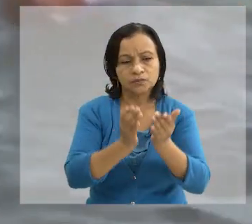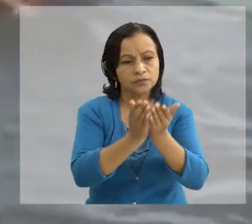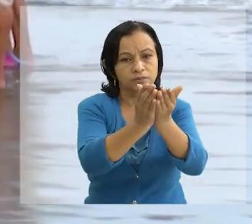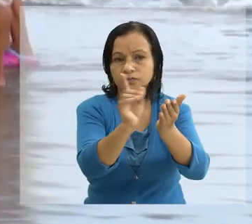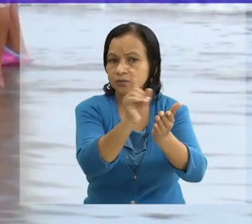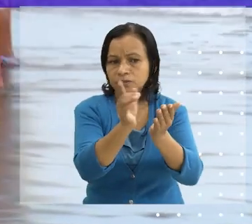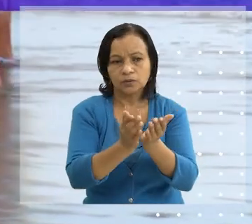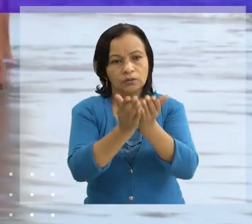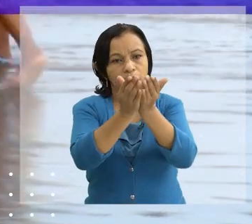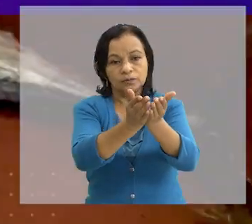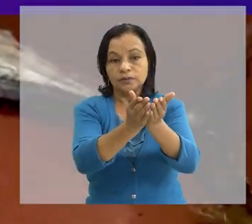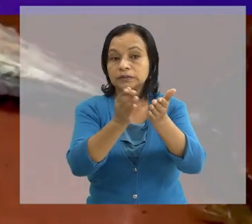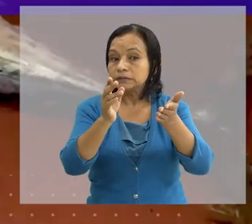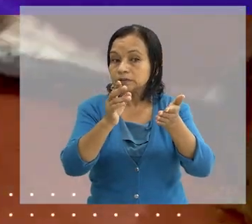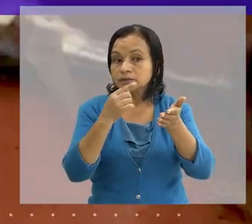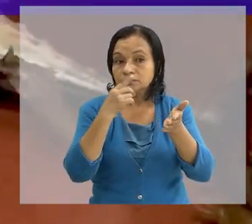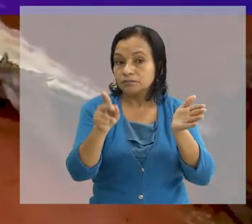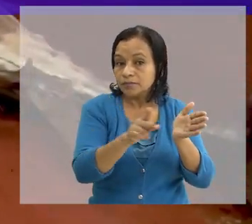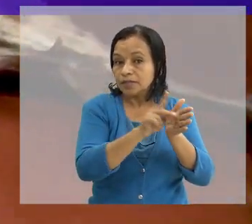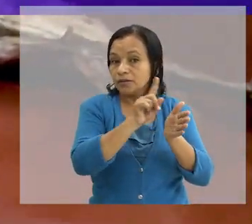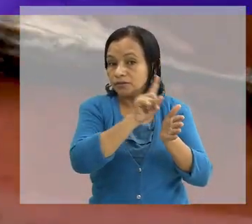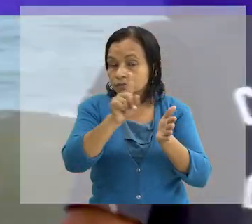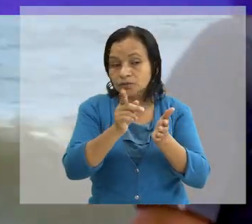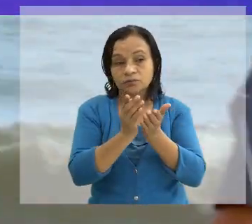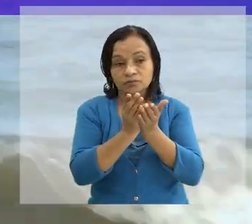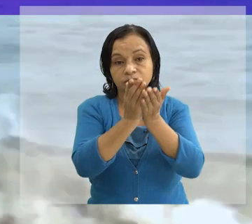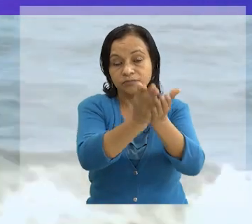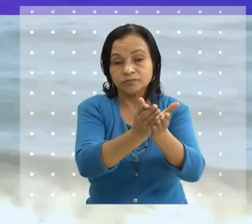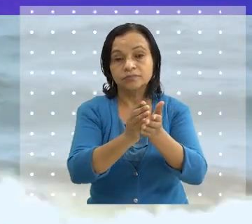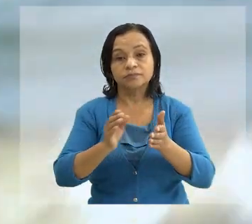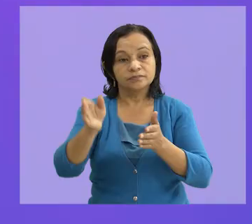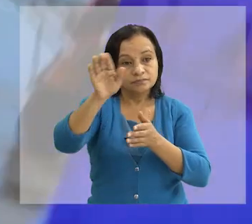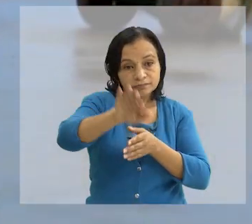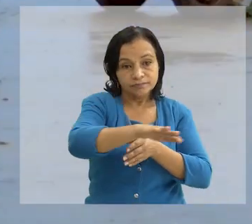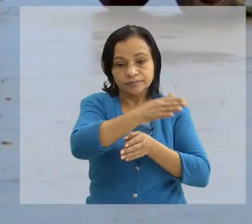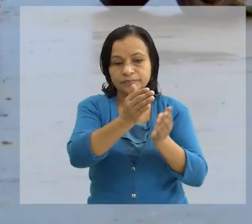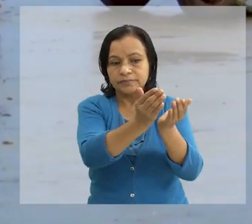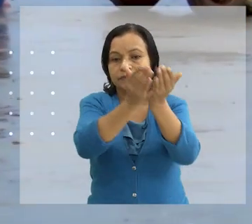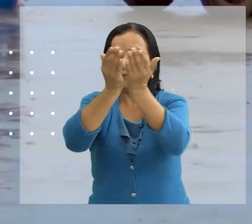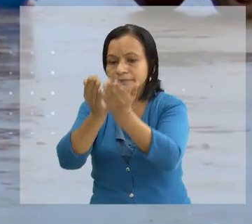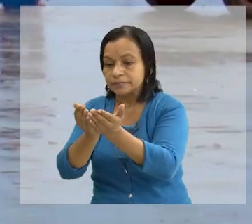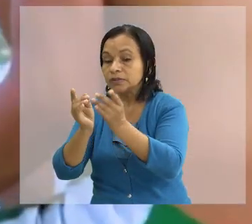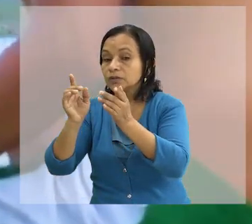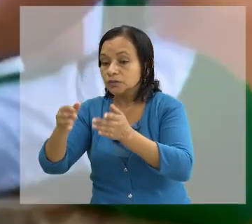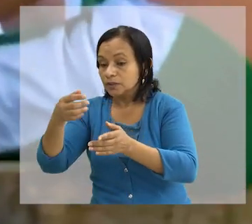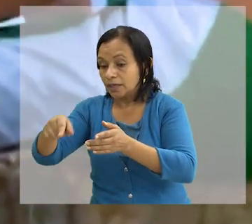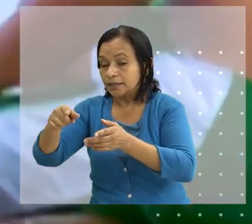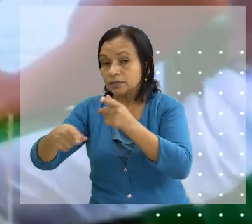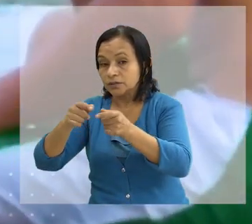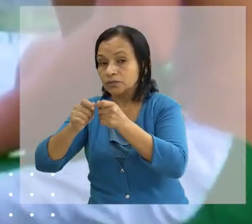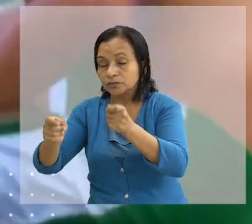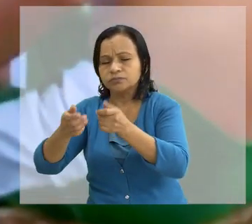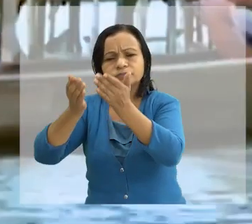pesca artesanal si por razones de vientos fuertes Se suspende la navegación en aguas abiertas Ubiquemos lanchas en zonas seguras ante la